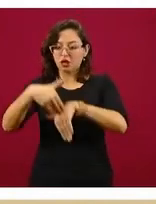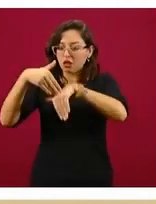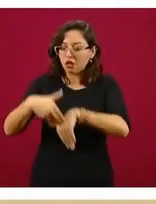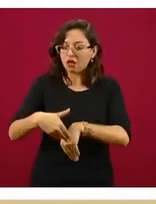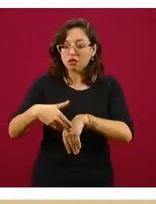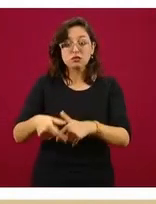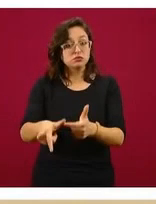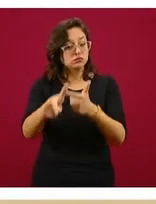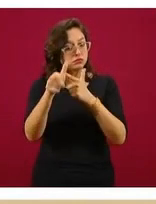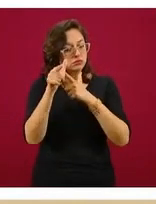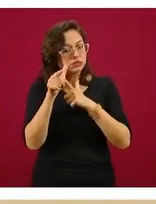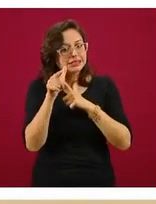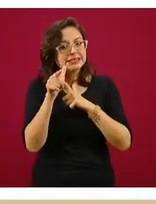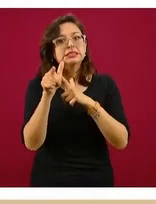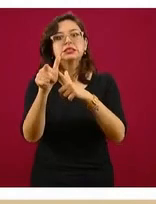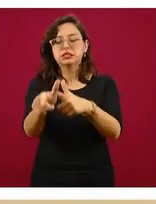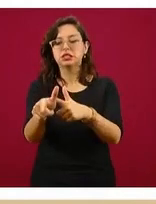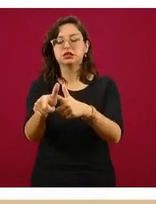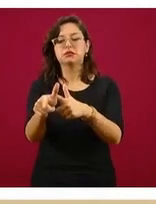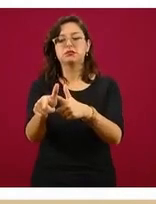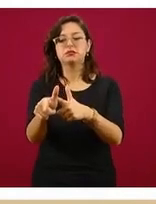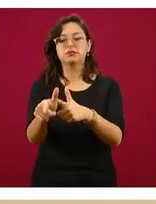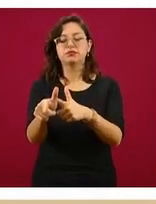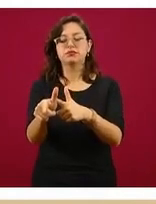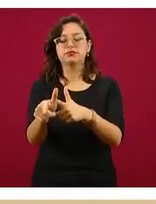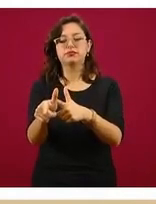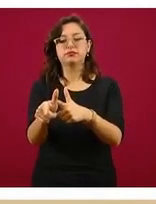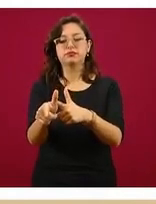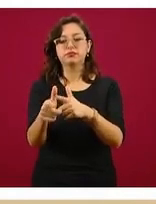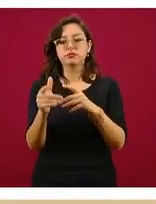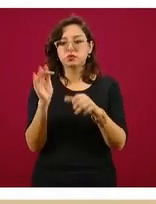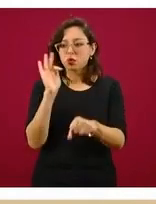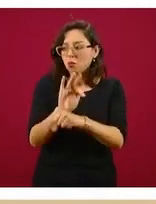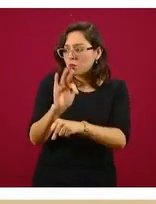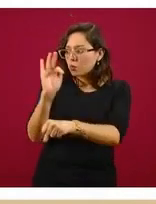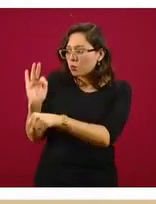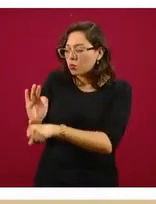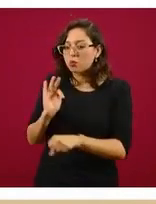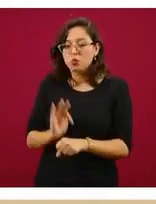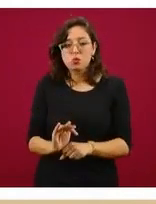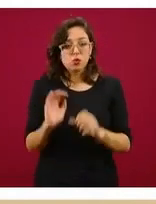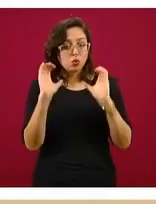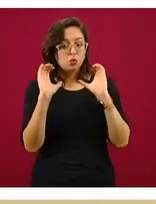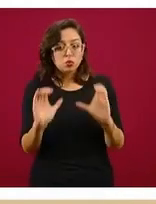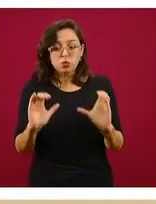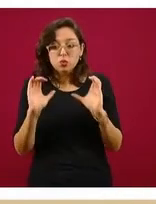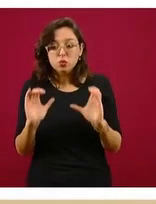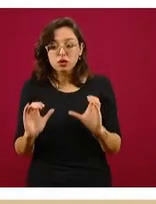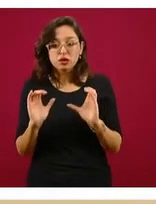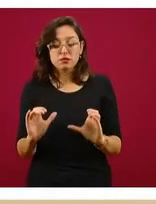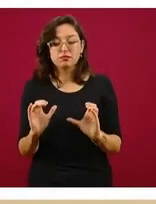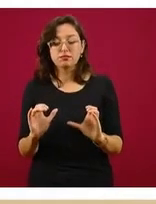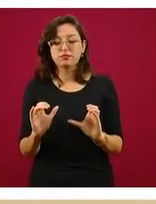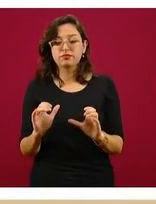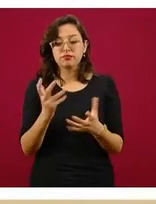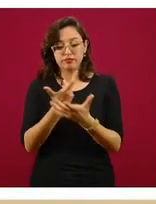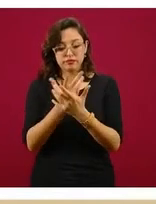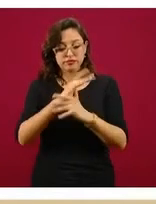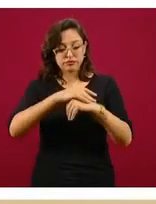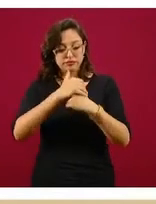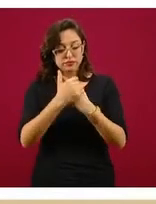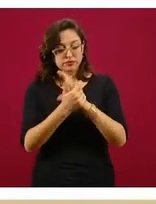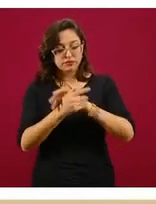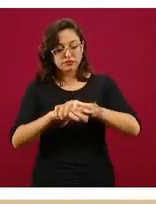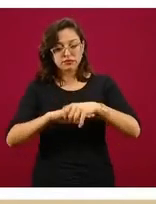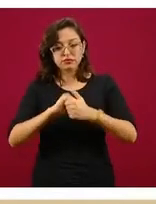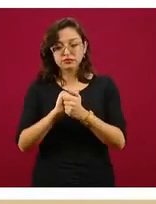principios de protección básicos, que es lavado de manos,